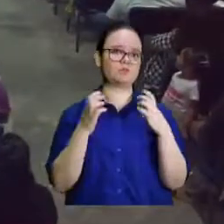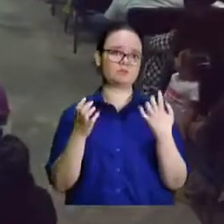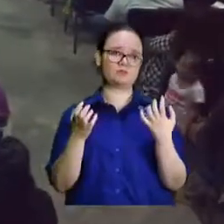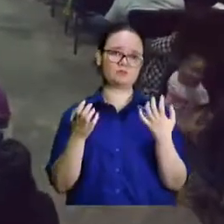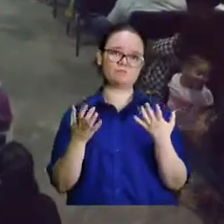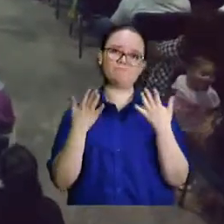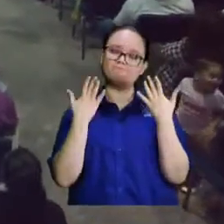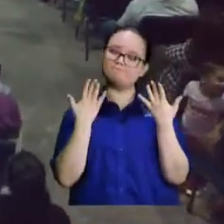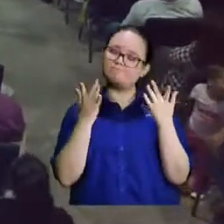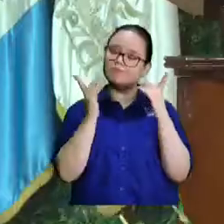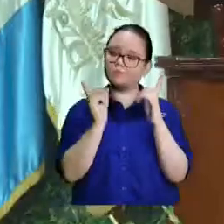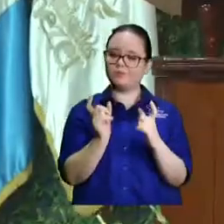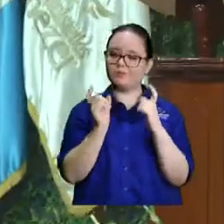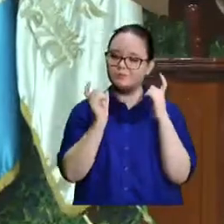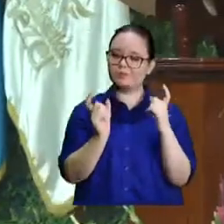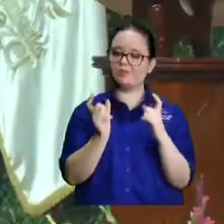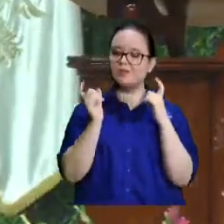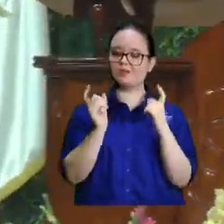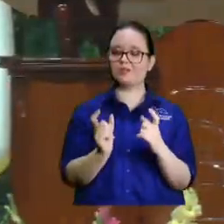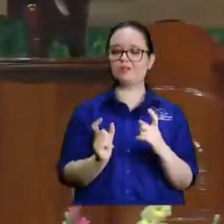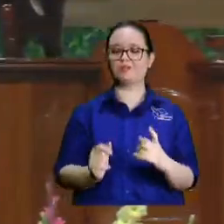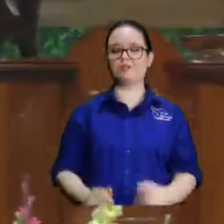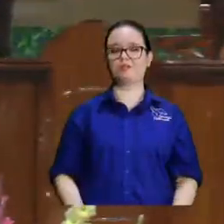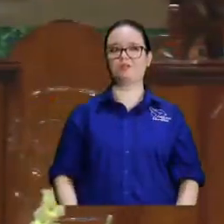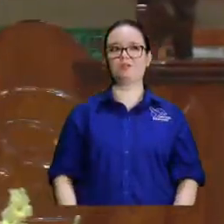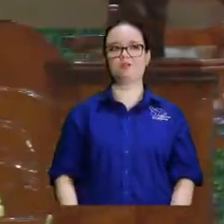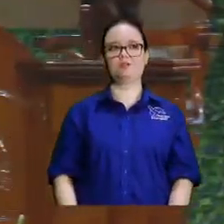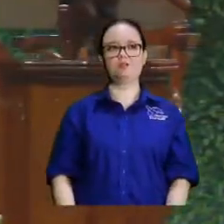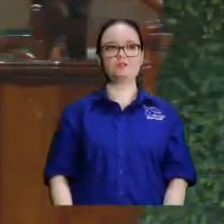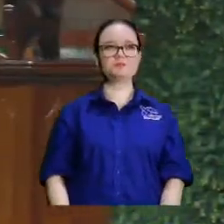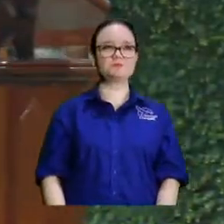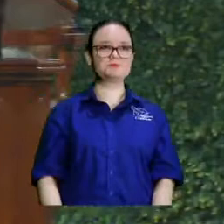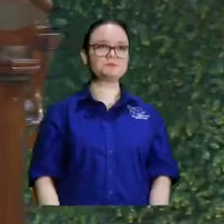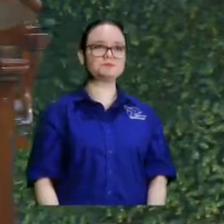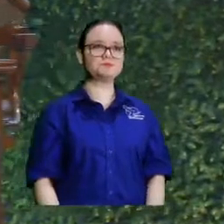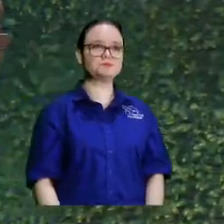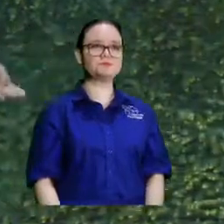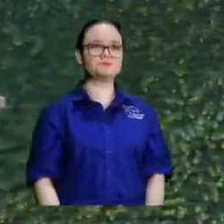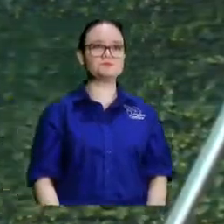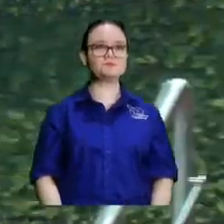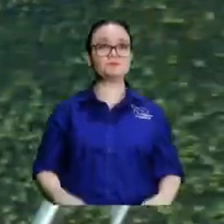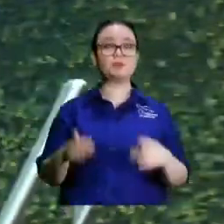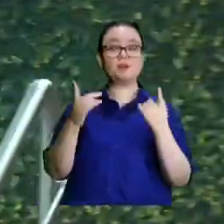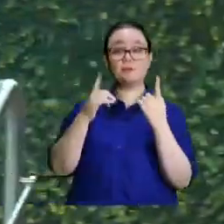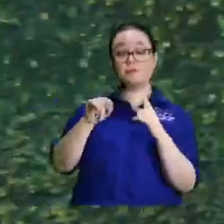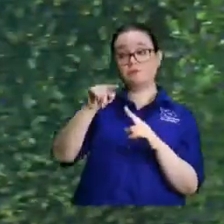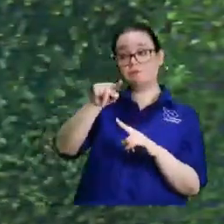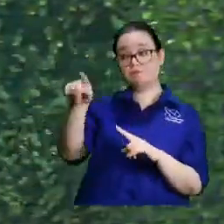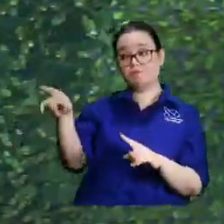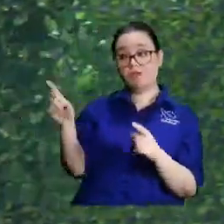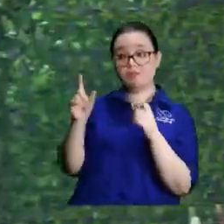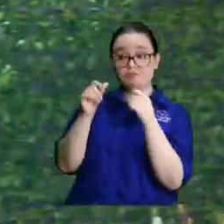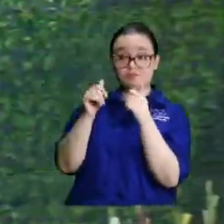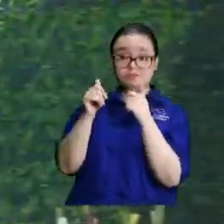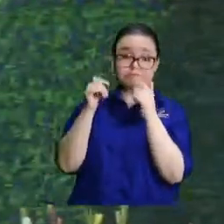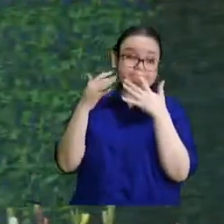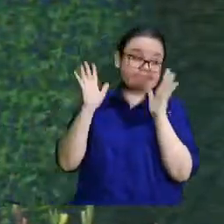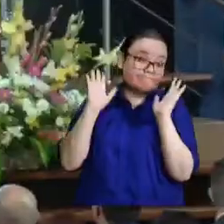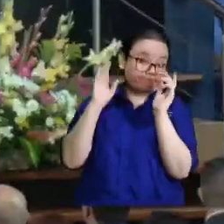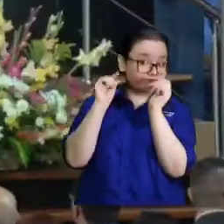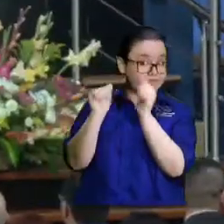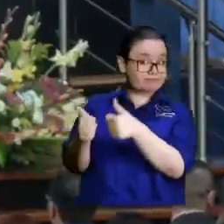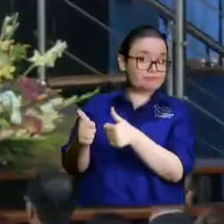padre bendito ¿cómo me van a resultar con eso? pero si ellos quieren creerlo que lo hagan